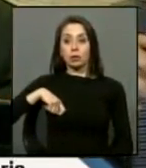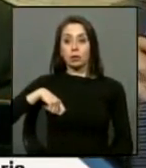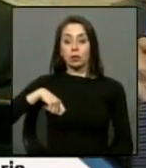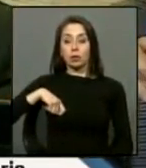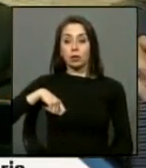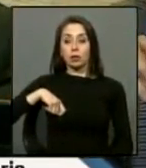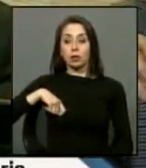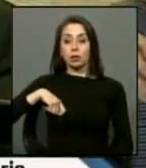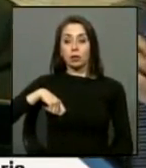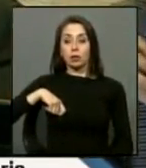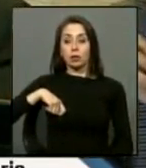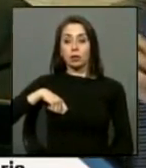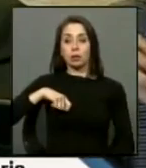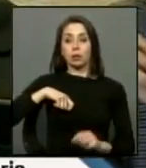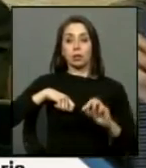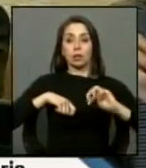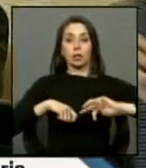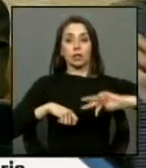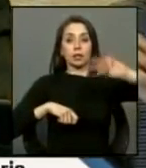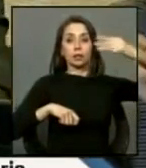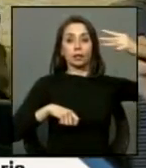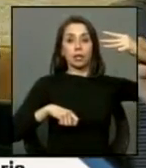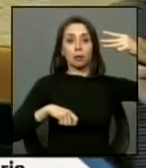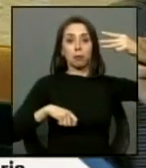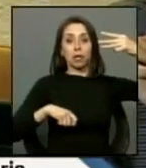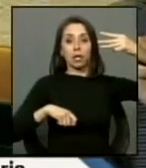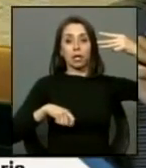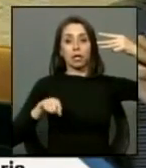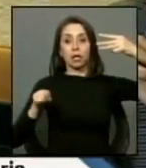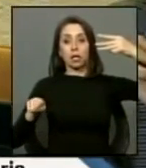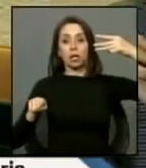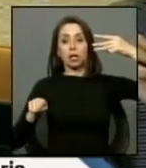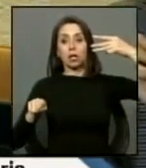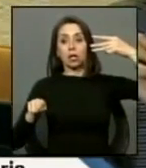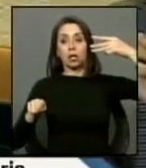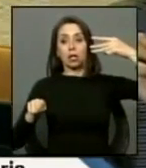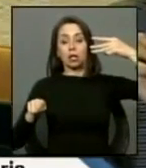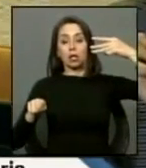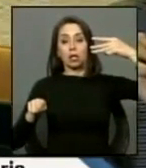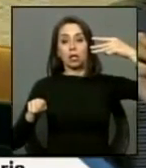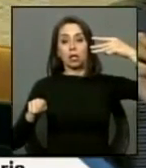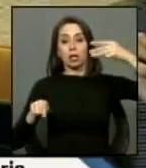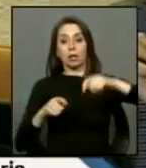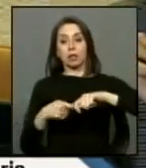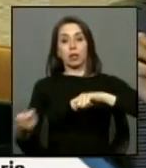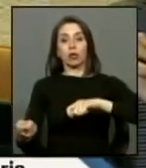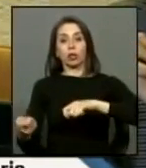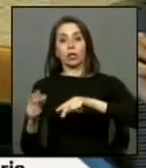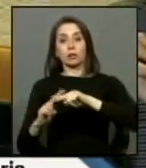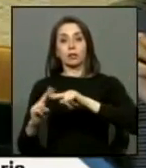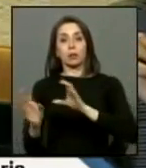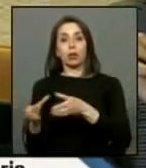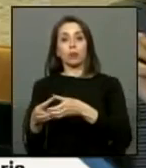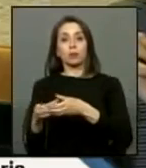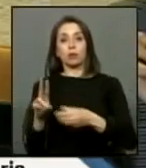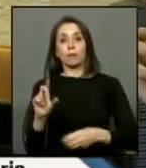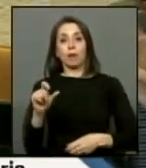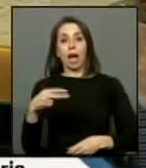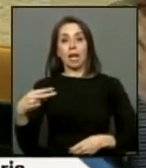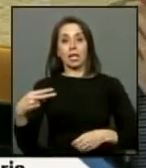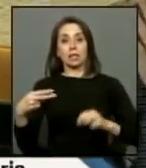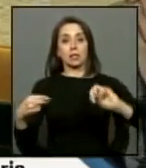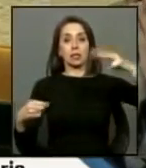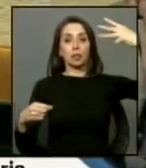casi el triple de lo que significan las reparaciones de la comisión VALES y yo